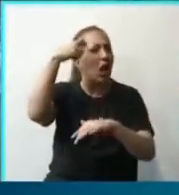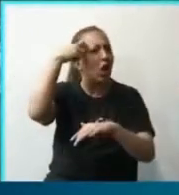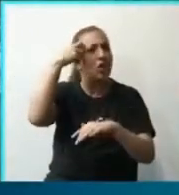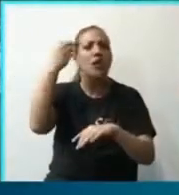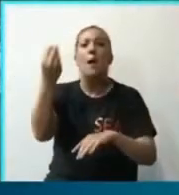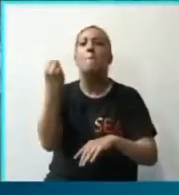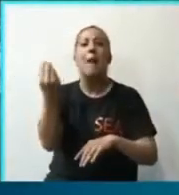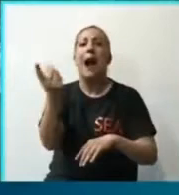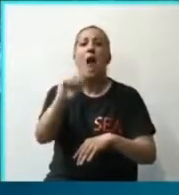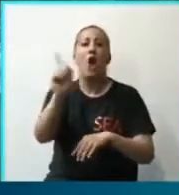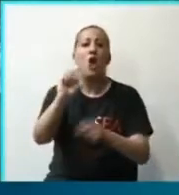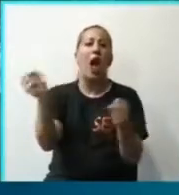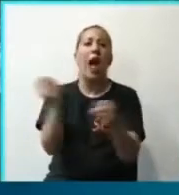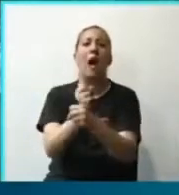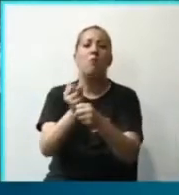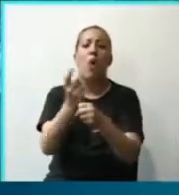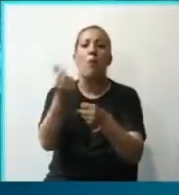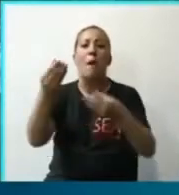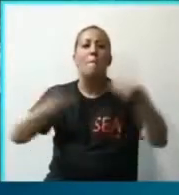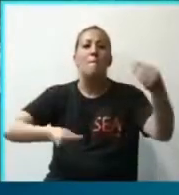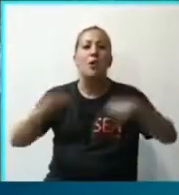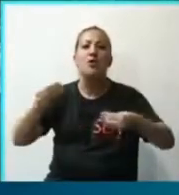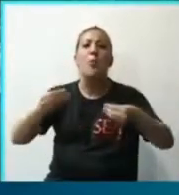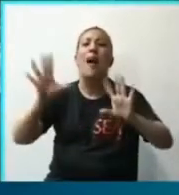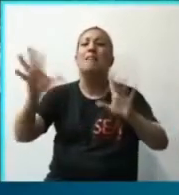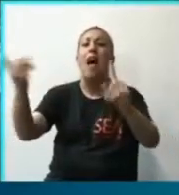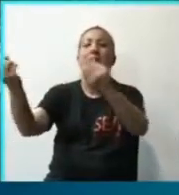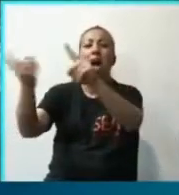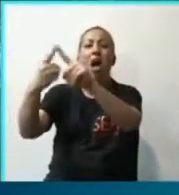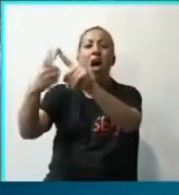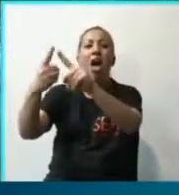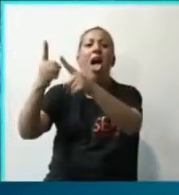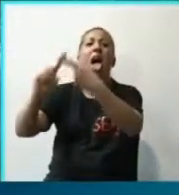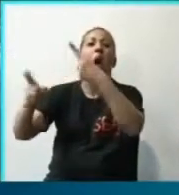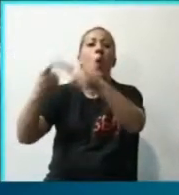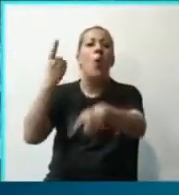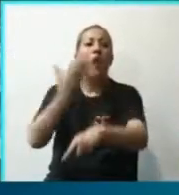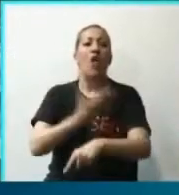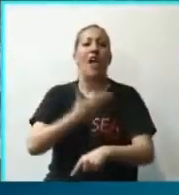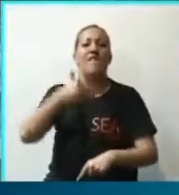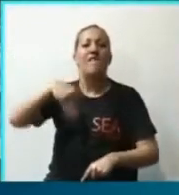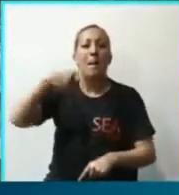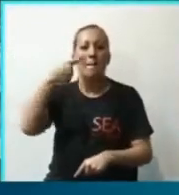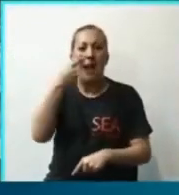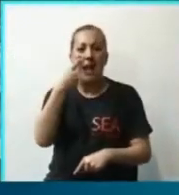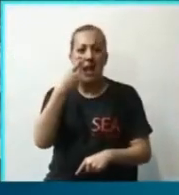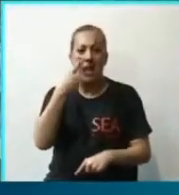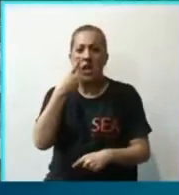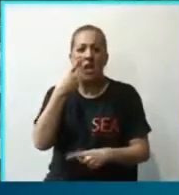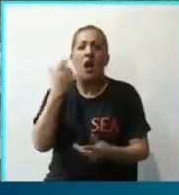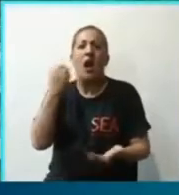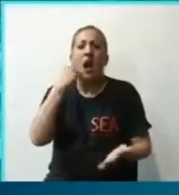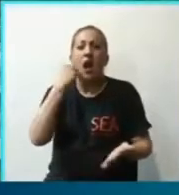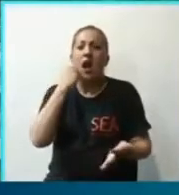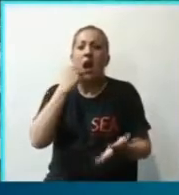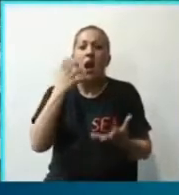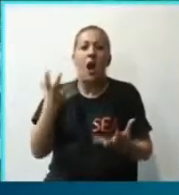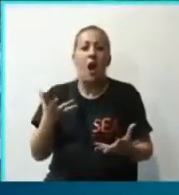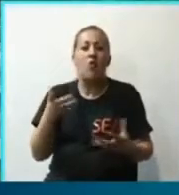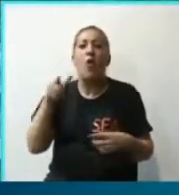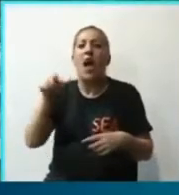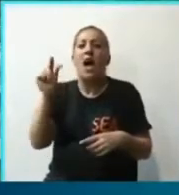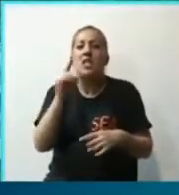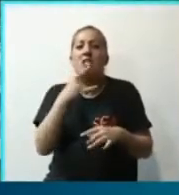que se apruebe un presupuesto pactado con el FMI. Tal es el descaro que acaban de